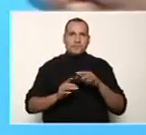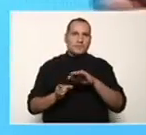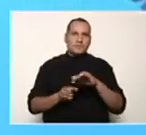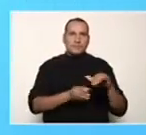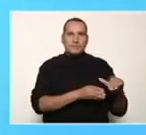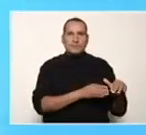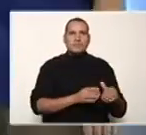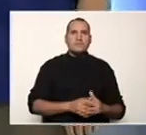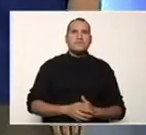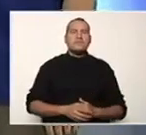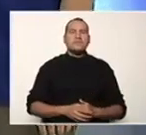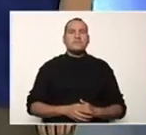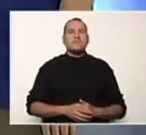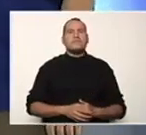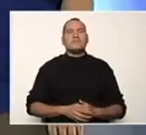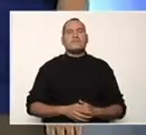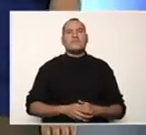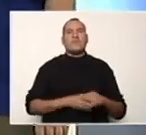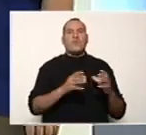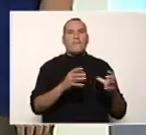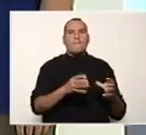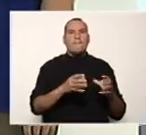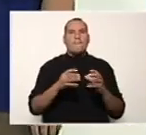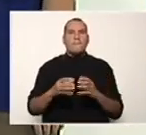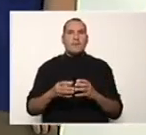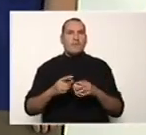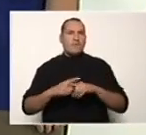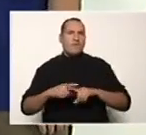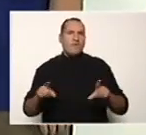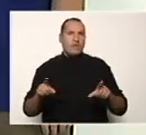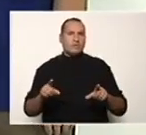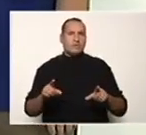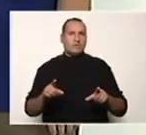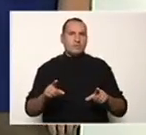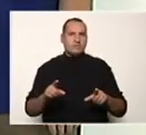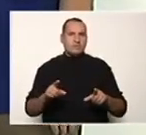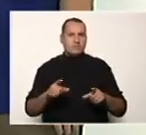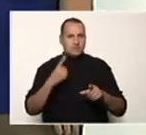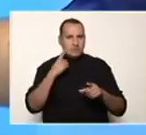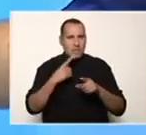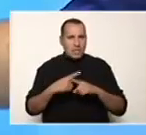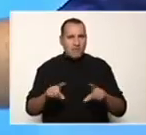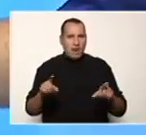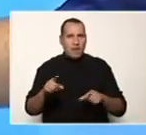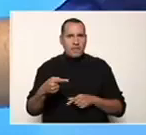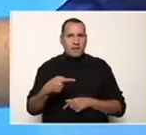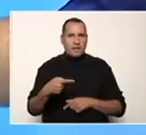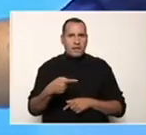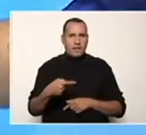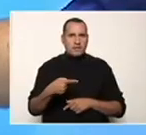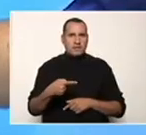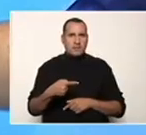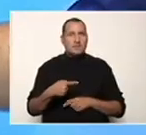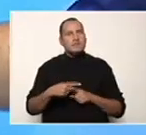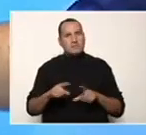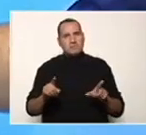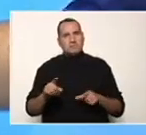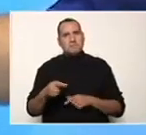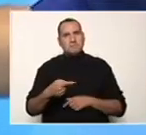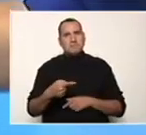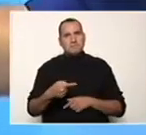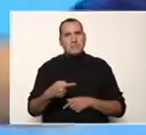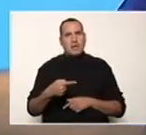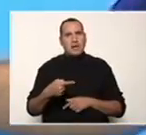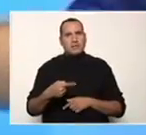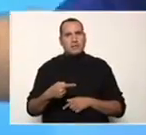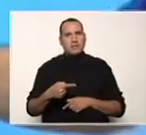Binomios que son diferencias de cuadrados. Vamos a chequear que sea una diferencia, efectivamente es una diferencia porque es